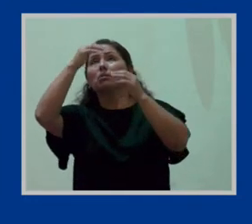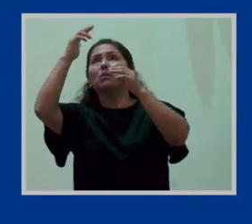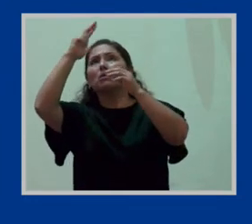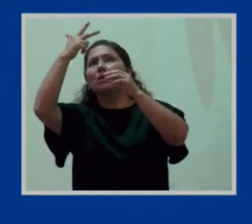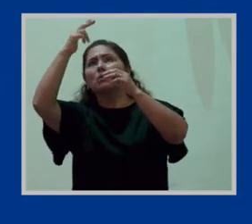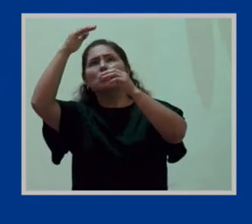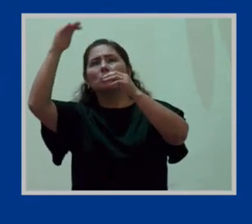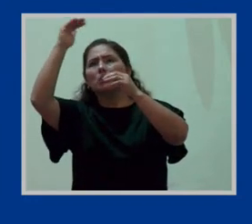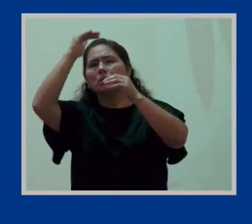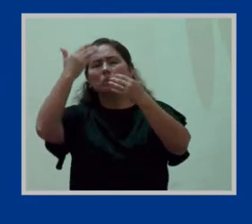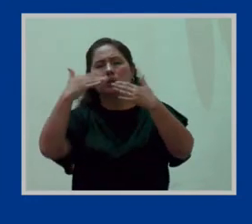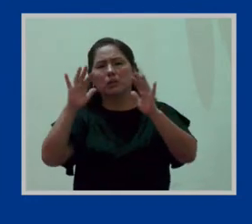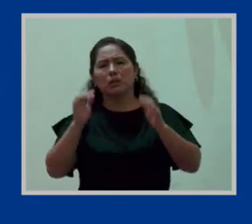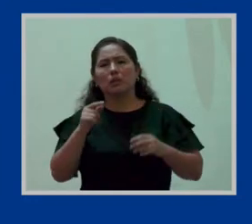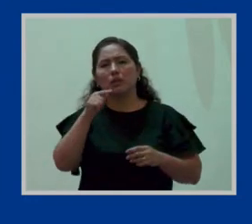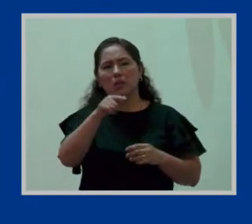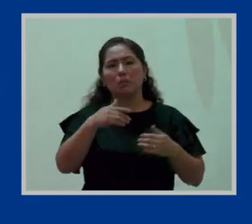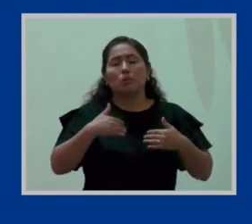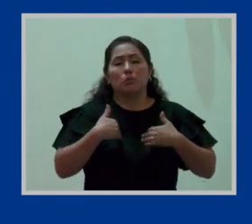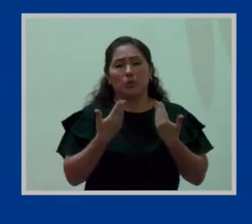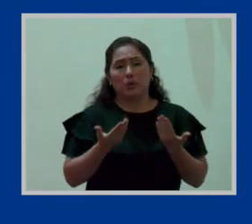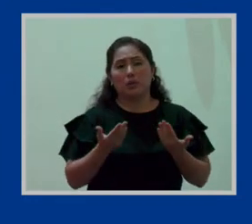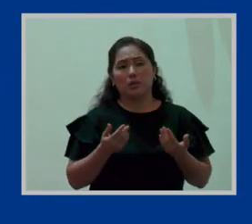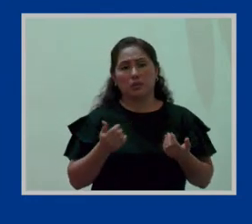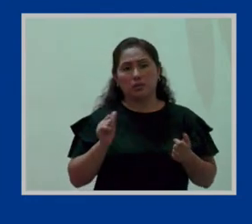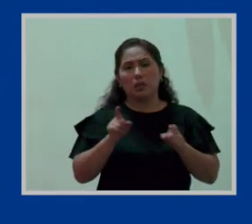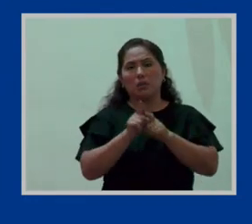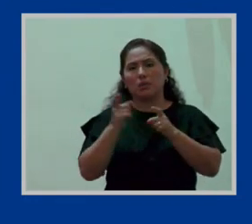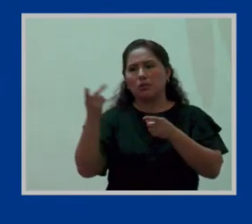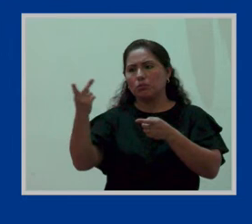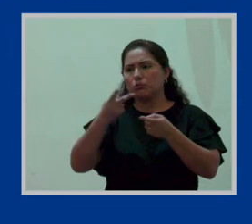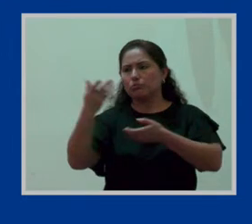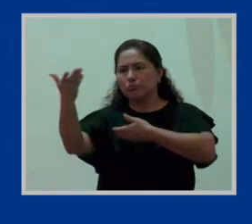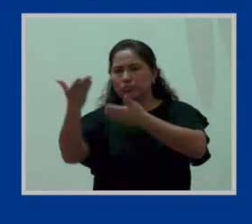Entonces, para ello, se celebra un convenio